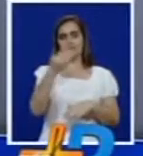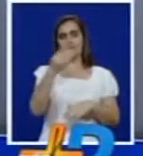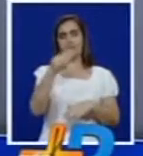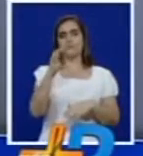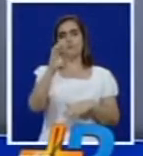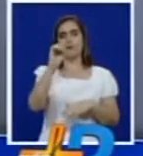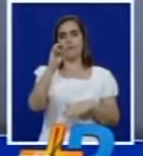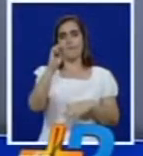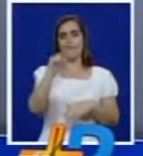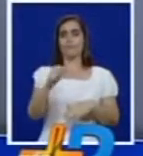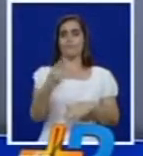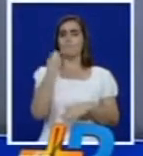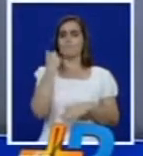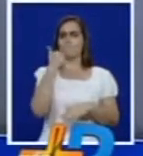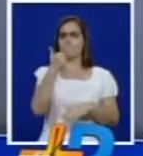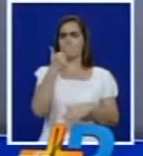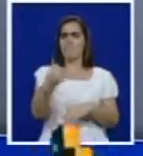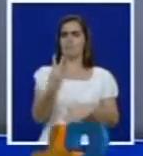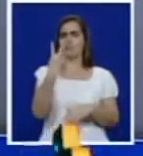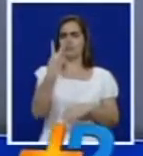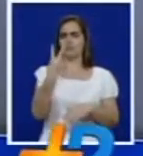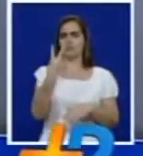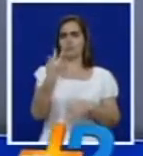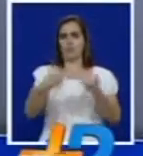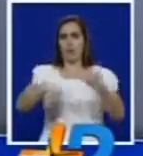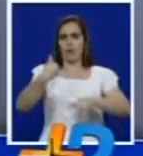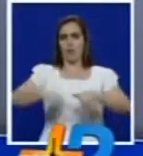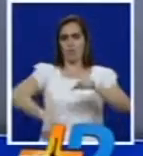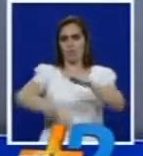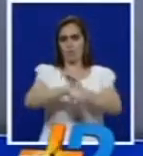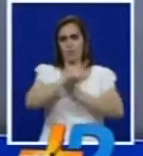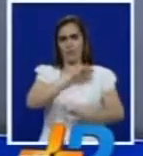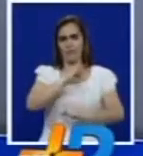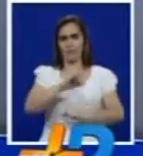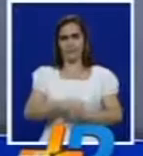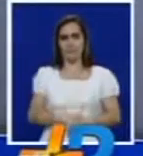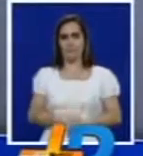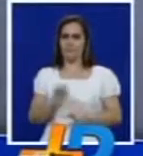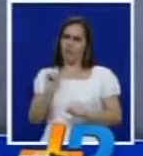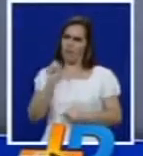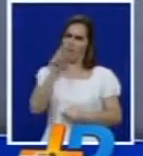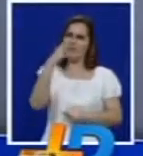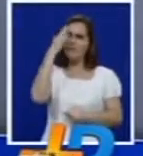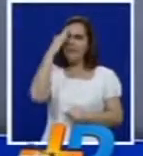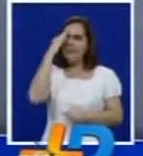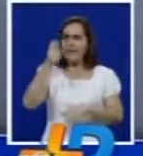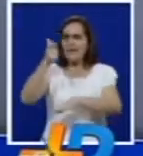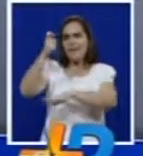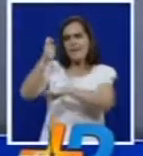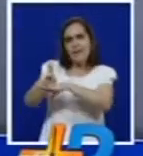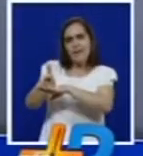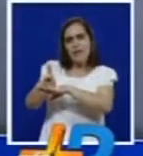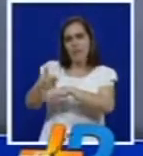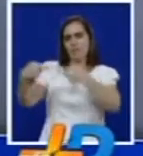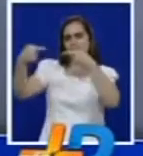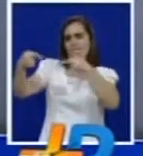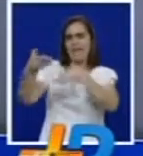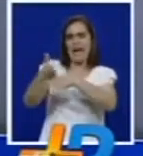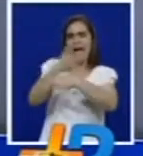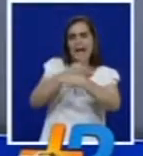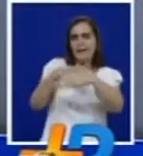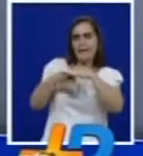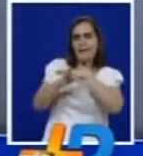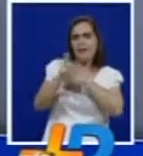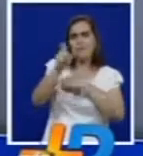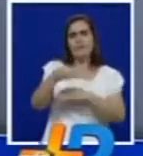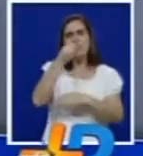Camacho muy bien por el caleño y muy bien por el paraguayo ustedes se imaginan que come la gente antes de entrar a un partido para ver en el caso de